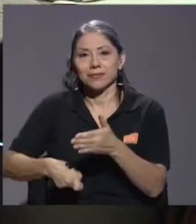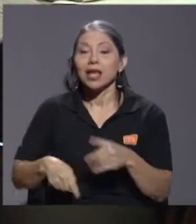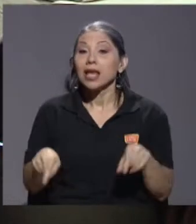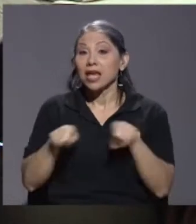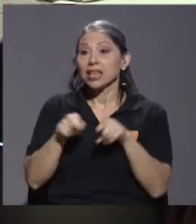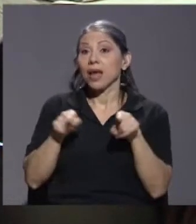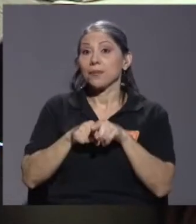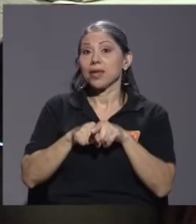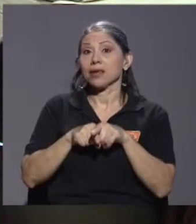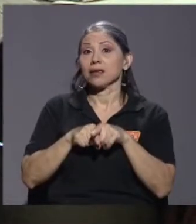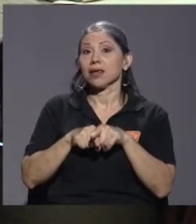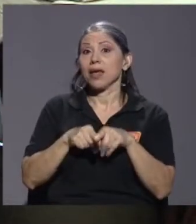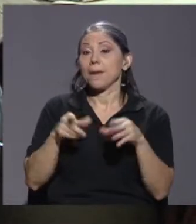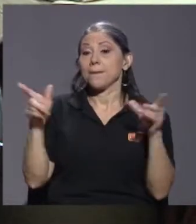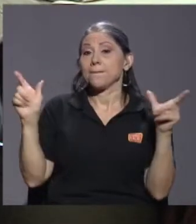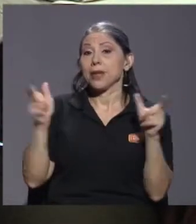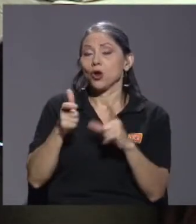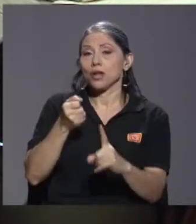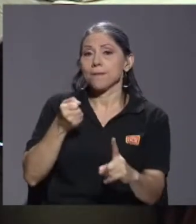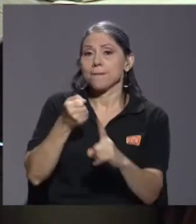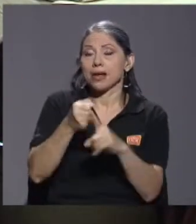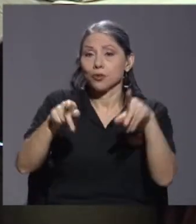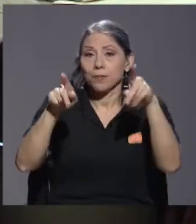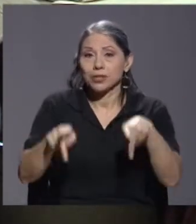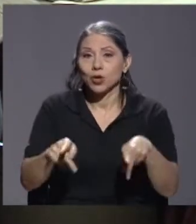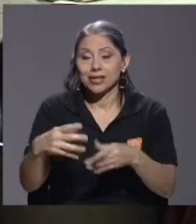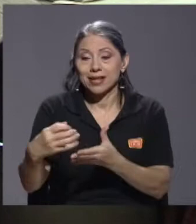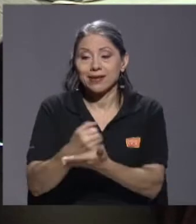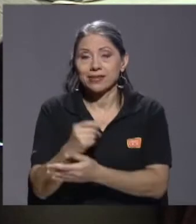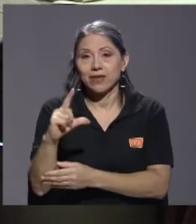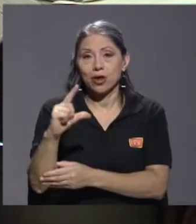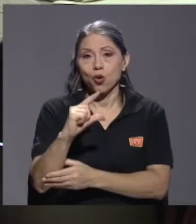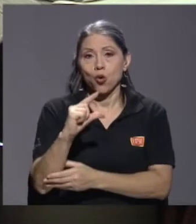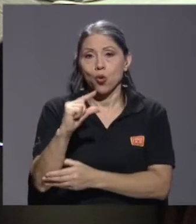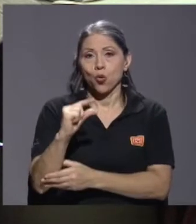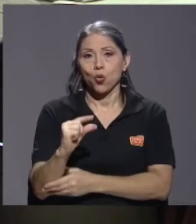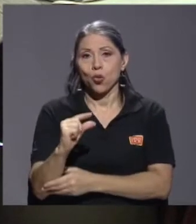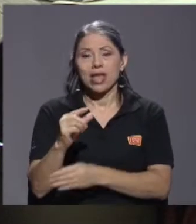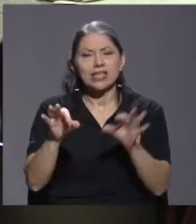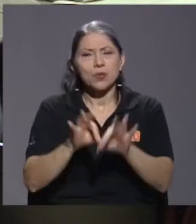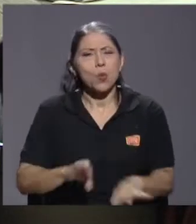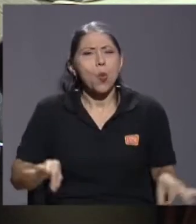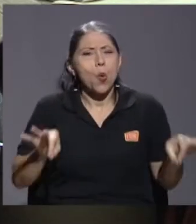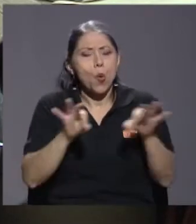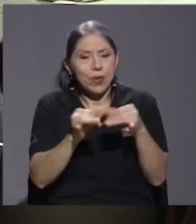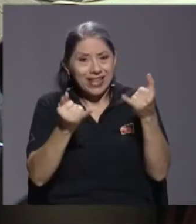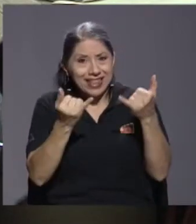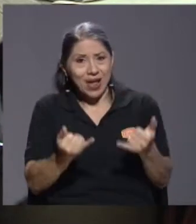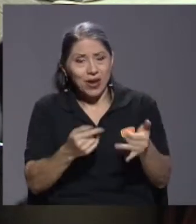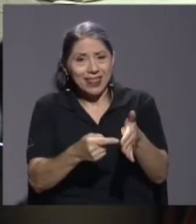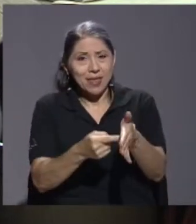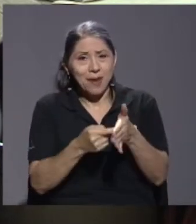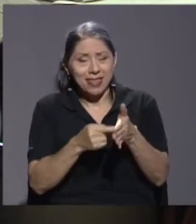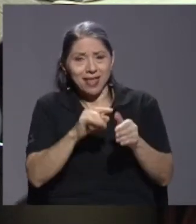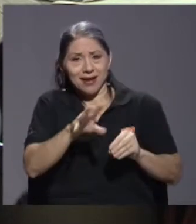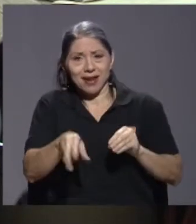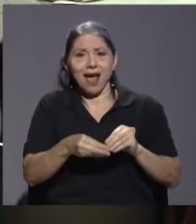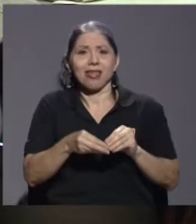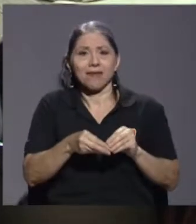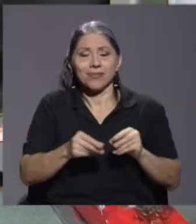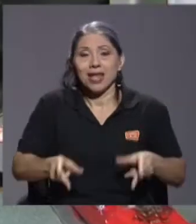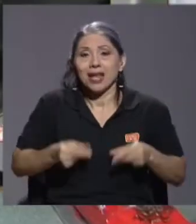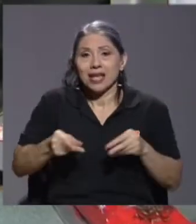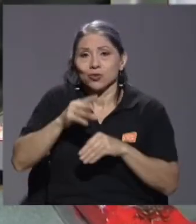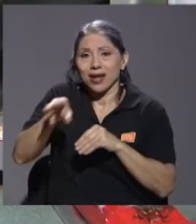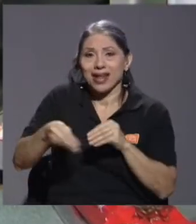Finalmente, es fundamental en esta época que se mantenga la demanda agregada, el gasto agregado en la economía, con el fin